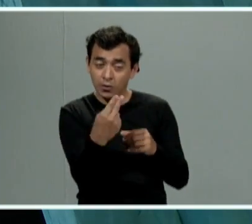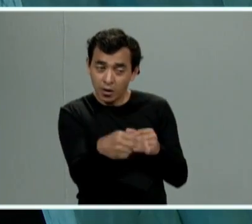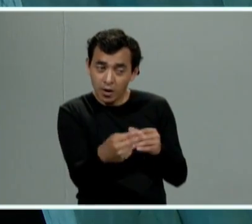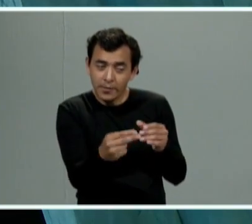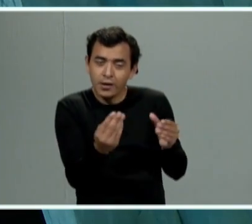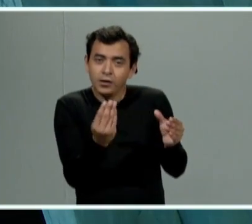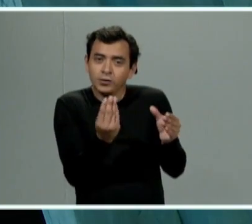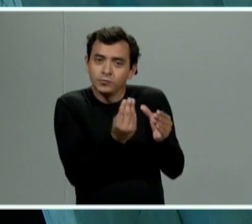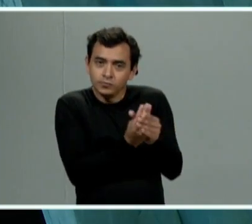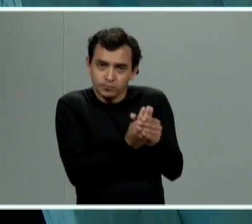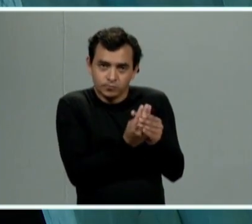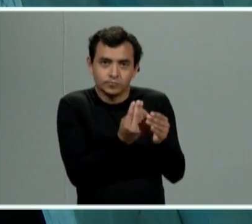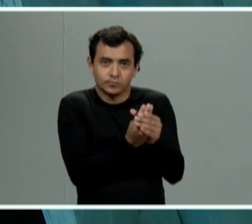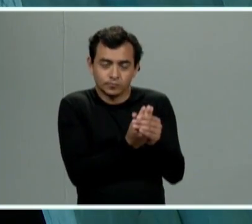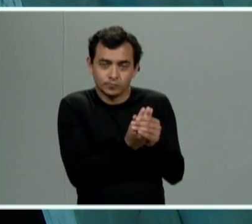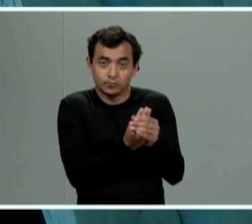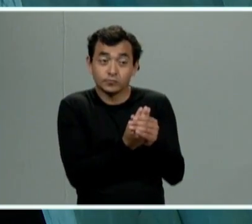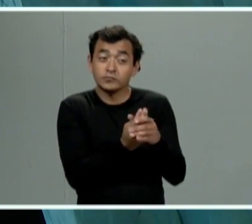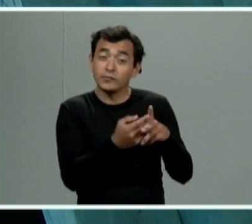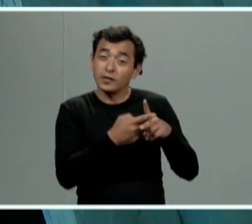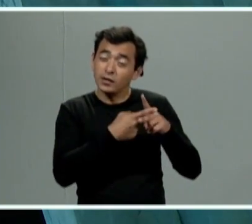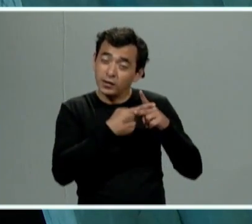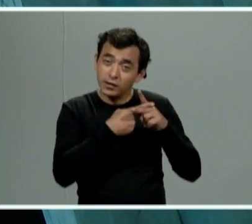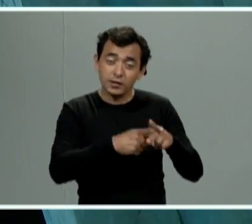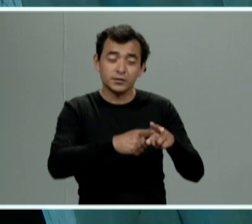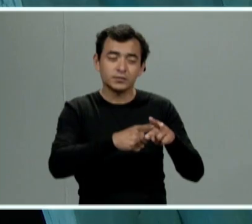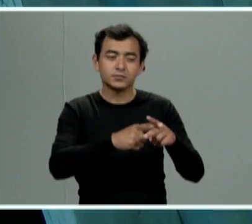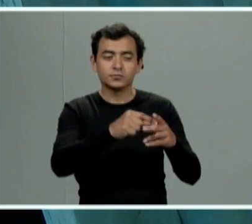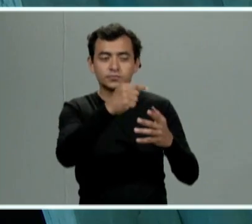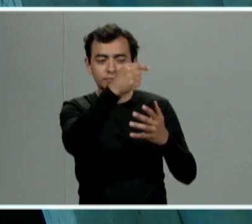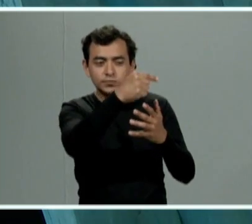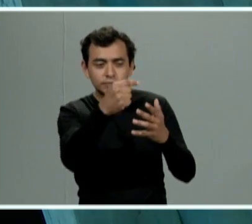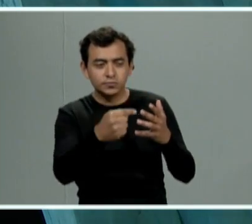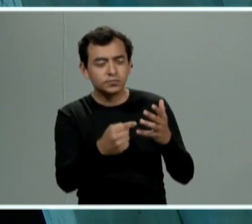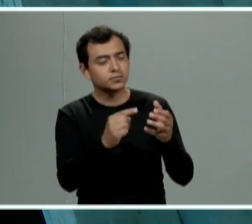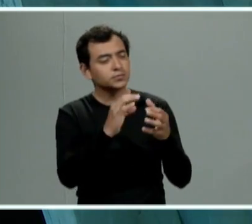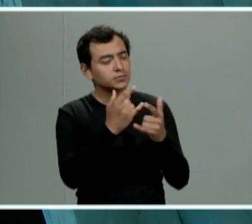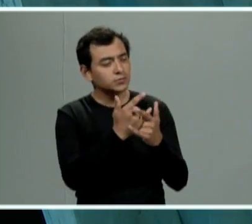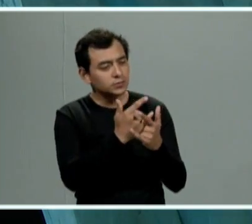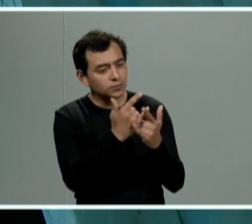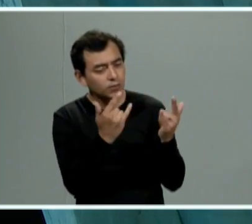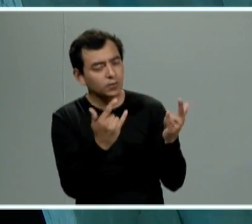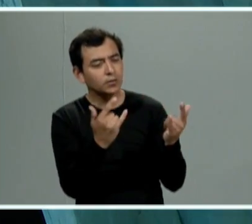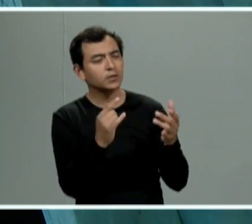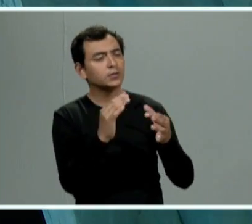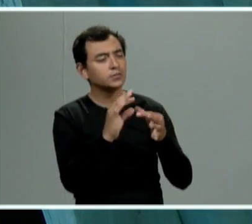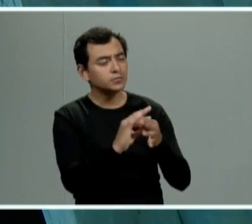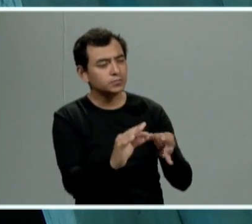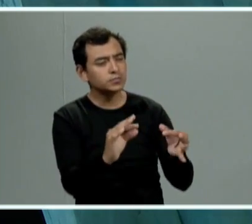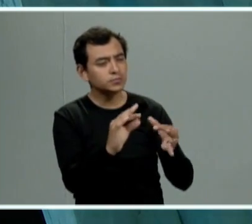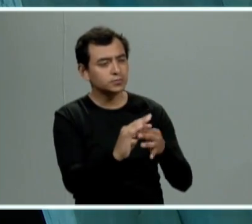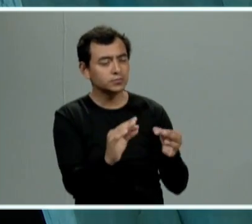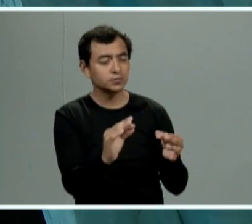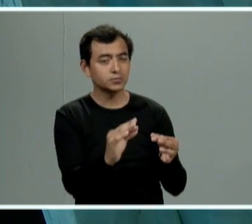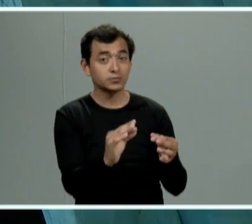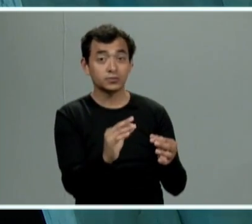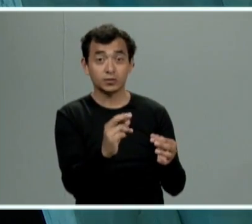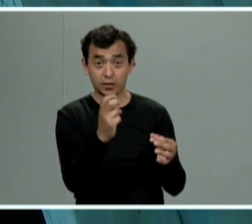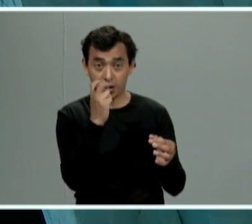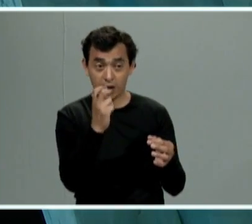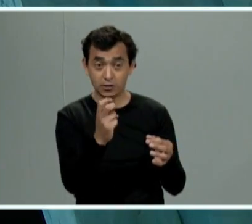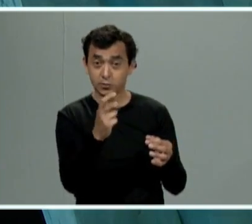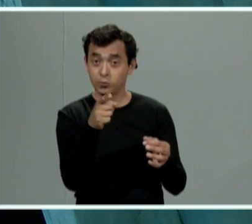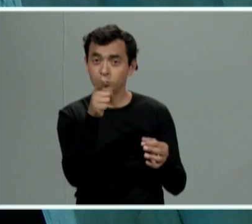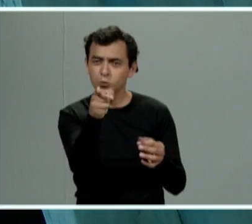momento se procede a tomar la narrativa de los hechos en primera persona esto es tratando como